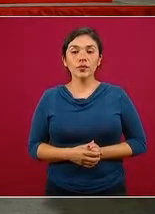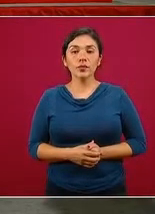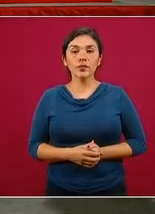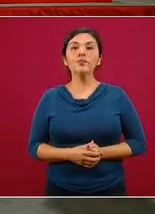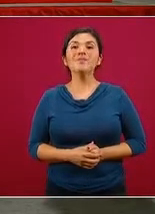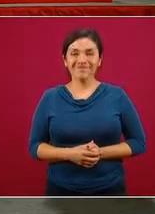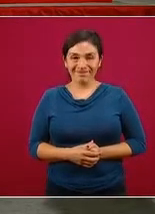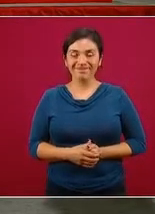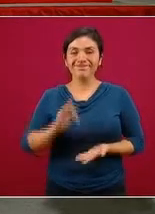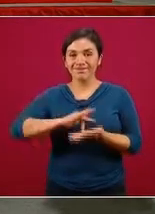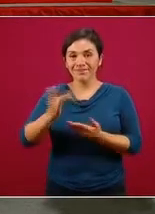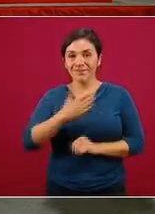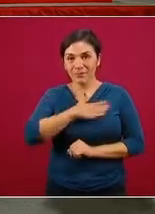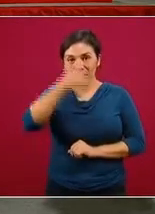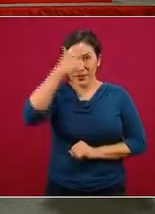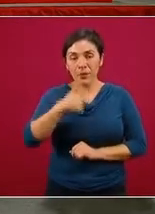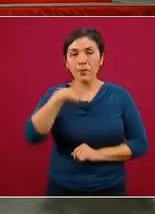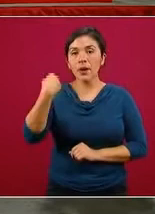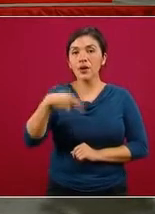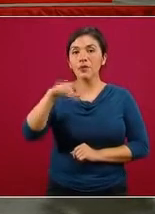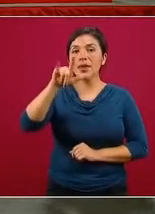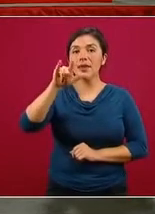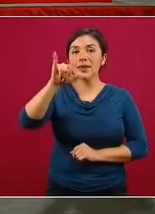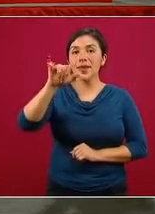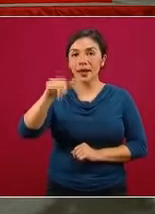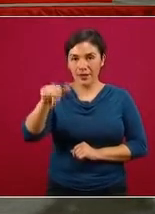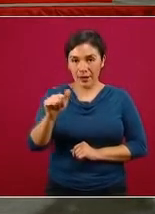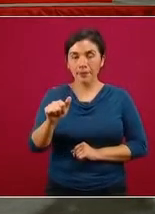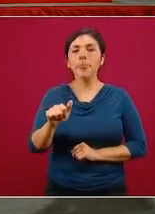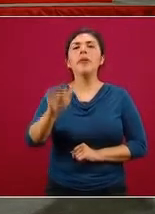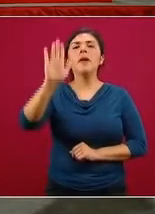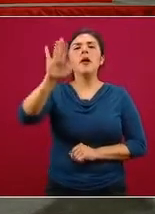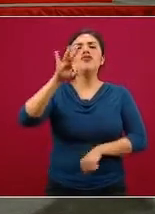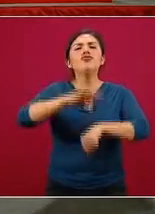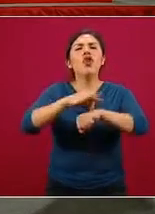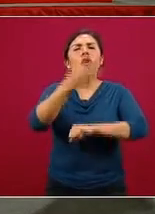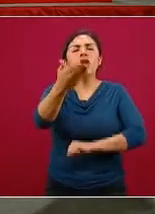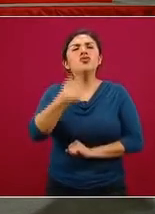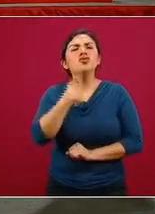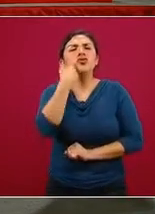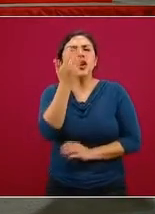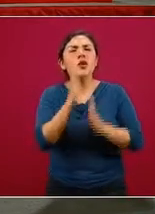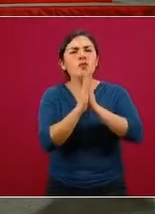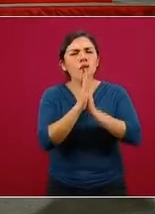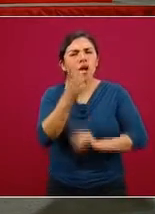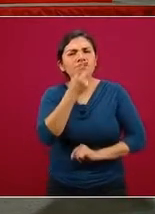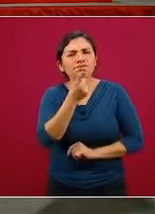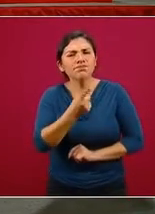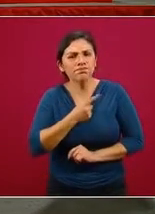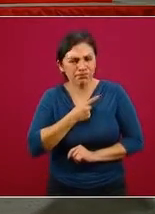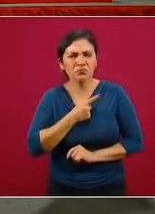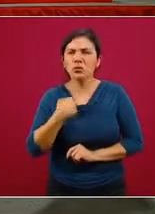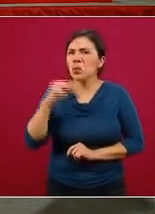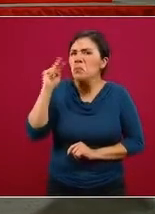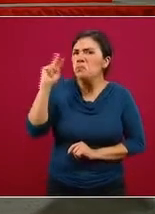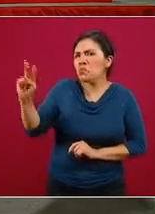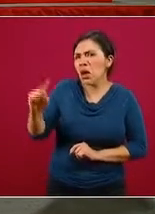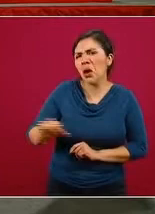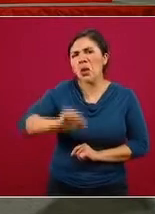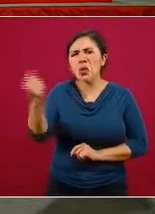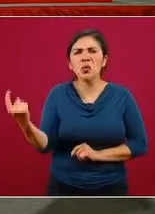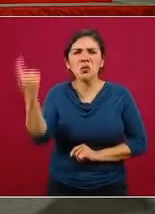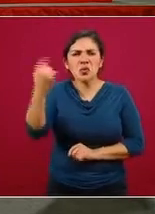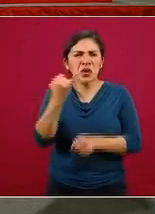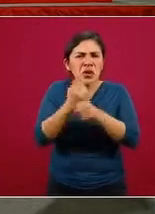Gracias, buenas noches. Liliana Noble de Pulso Saludable. Doctor Gatell, quisiera que nos platicara, encontré por ahí una información